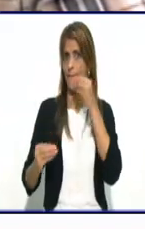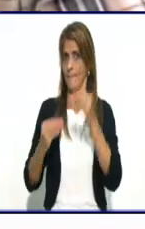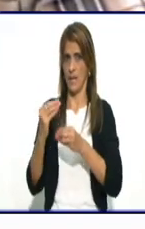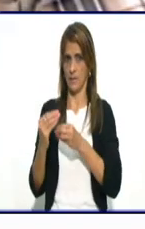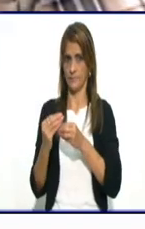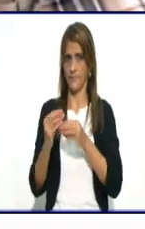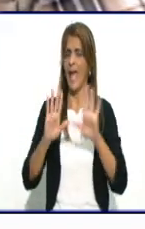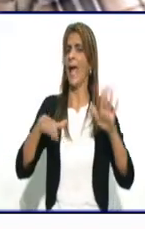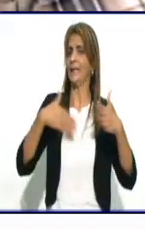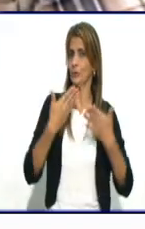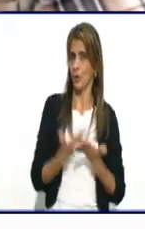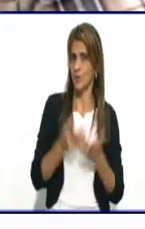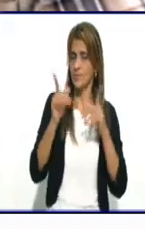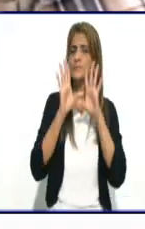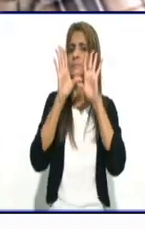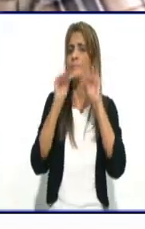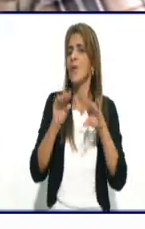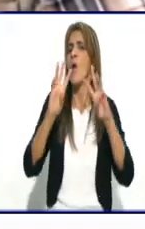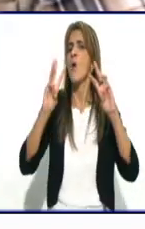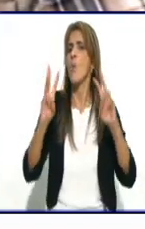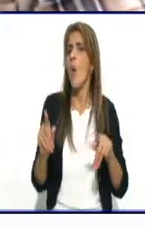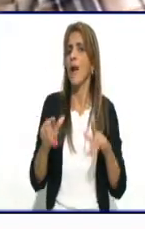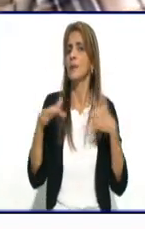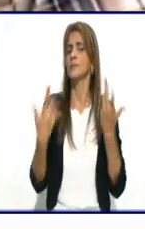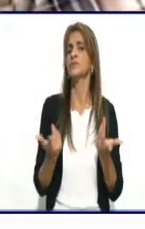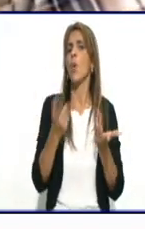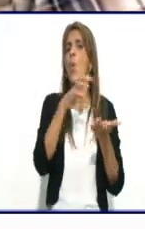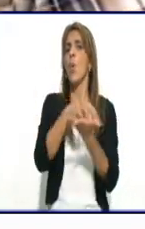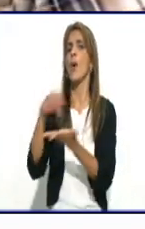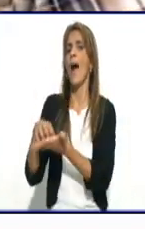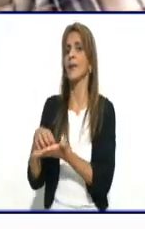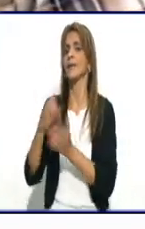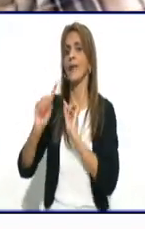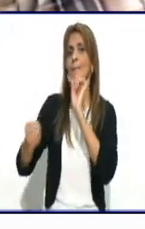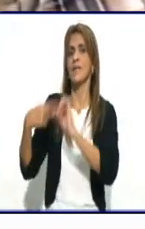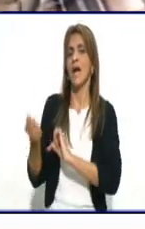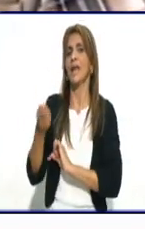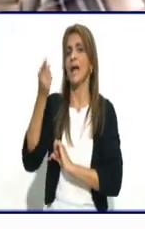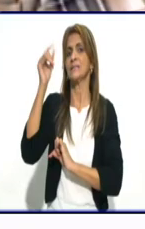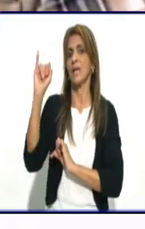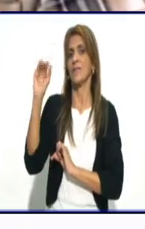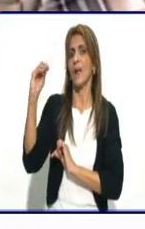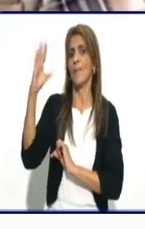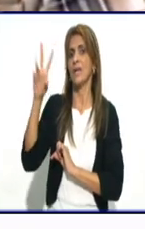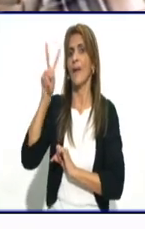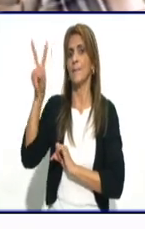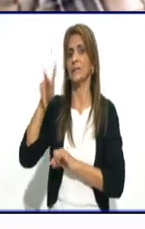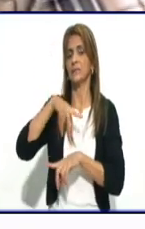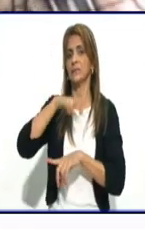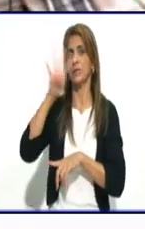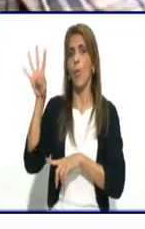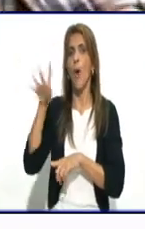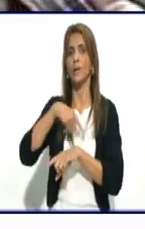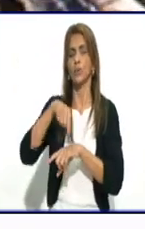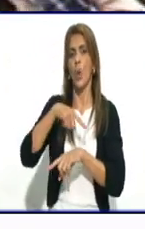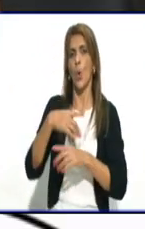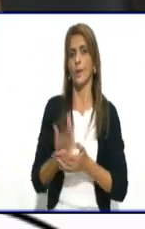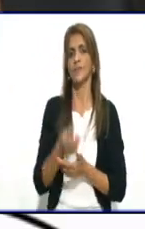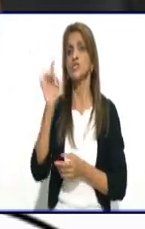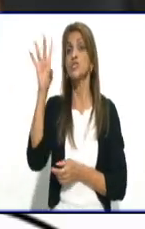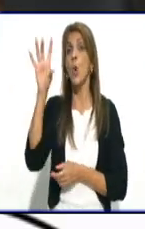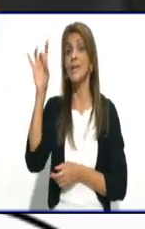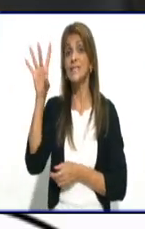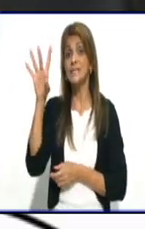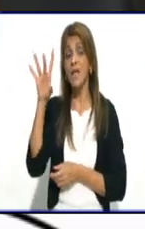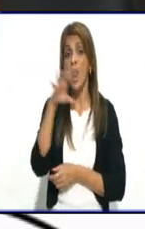¿Cuáles son las zonas de Bayamo que a partir de las 6 de la mañana tienen restricción las 24 horas a partir de este viernes? A ver, son 15